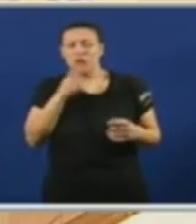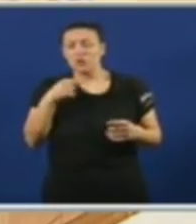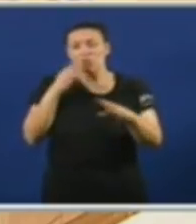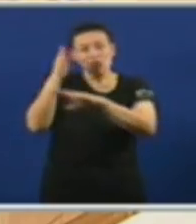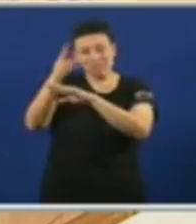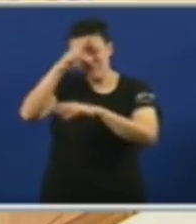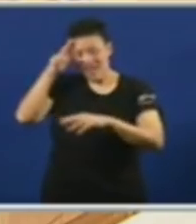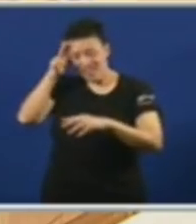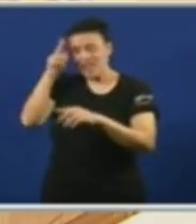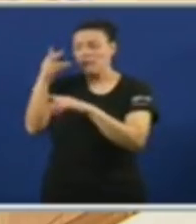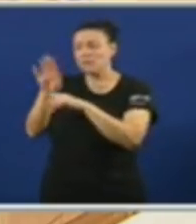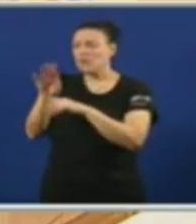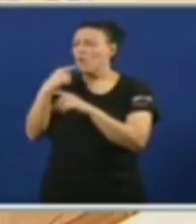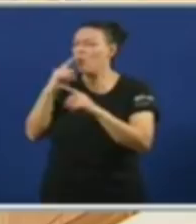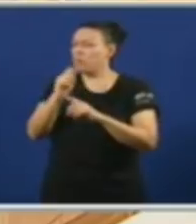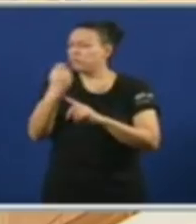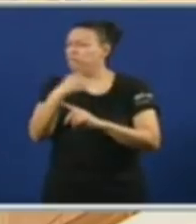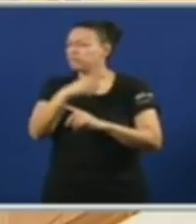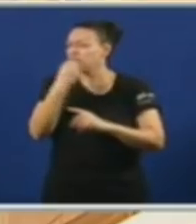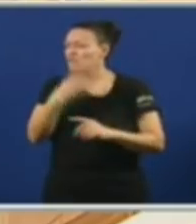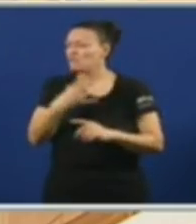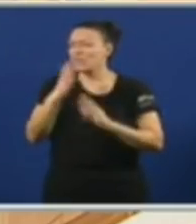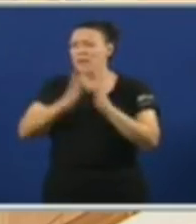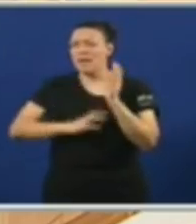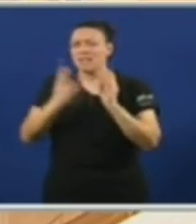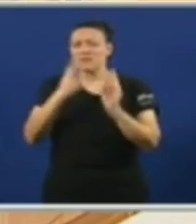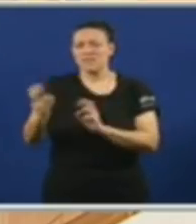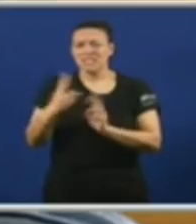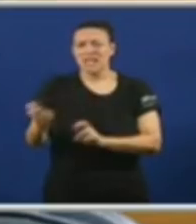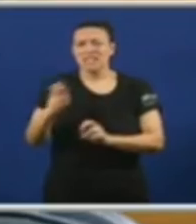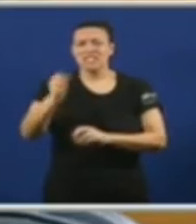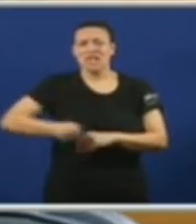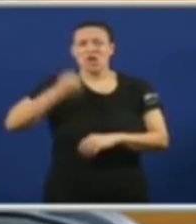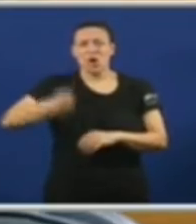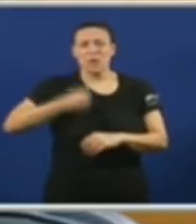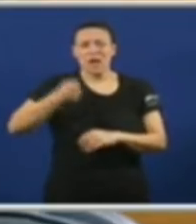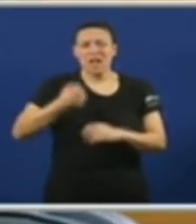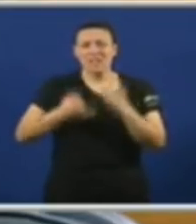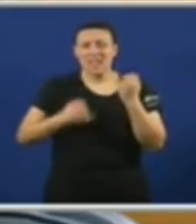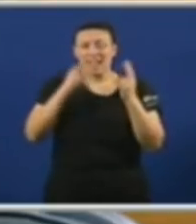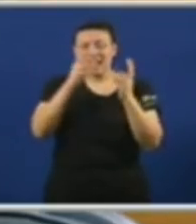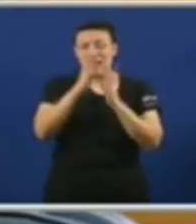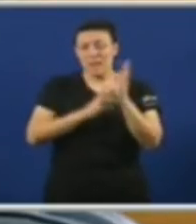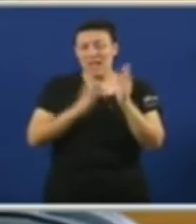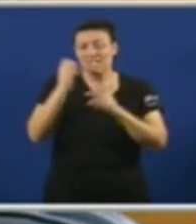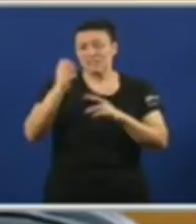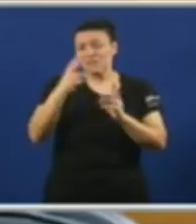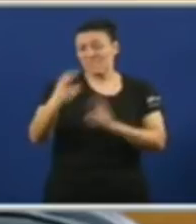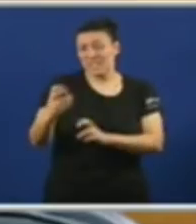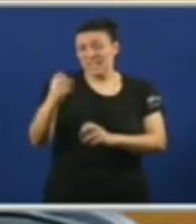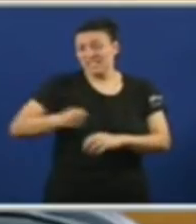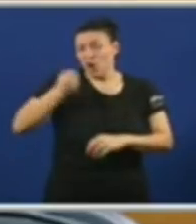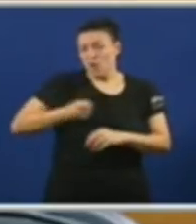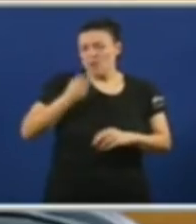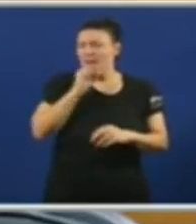presentounos Como un grande éxito, rebaixas fiscais pro Xacobeo Que venen existindo desde o ano 1993